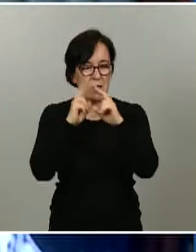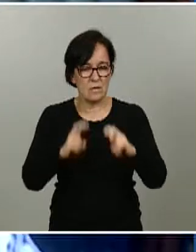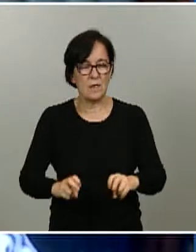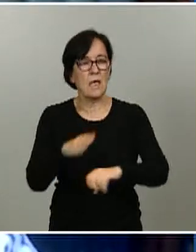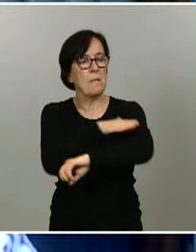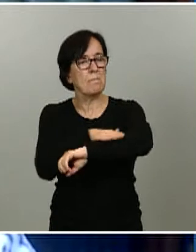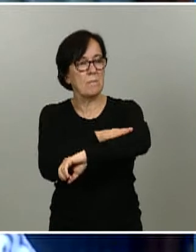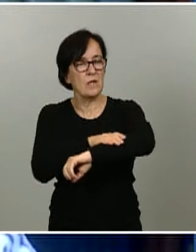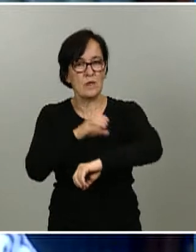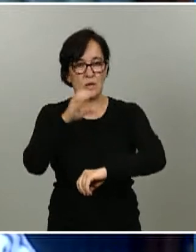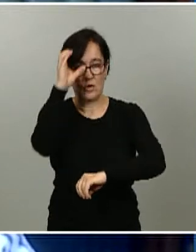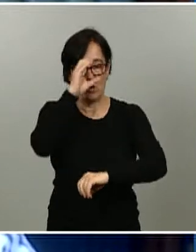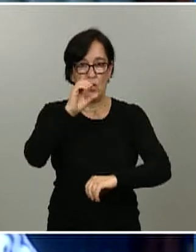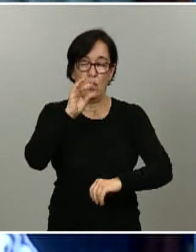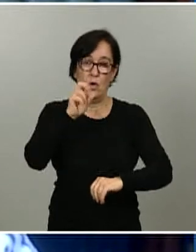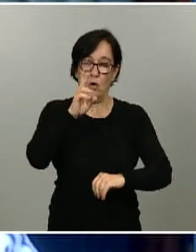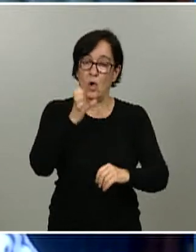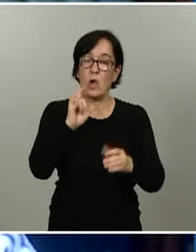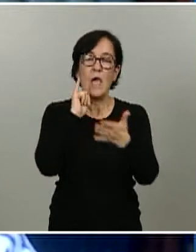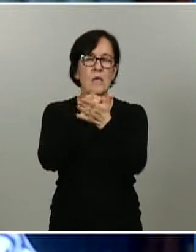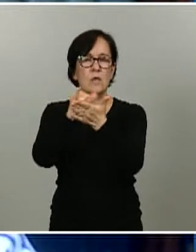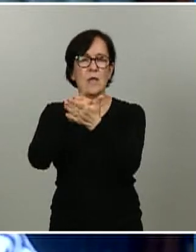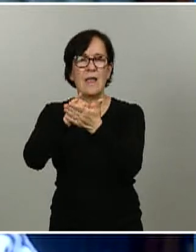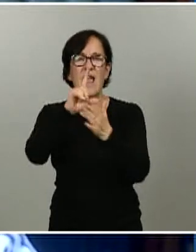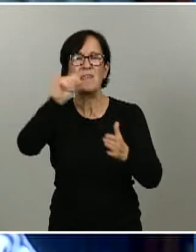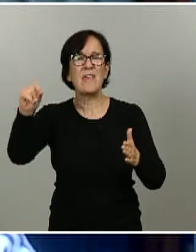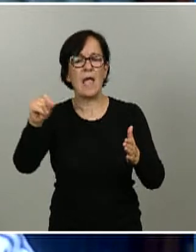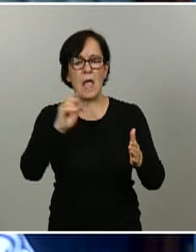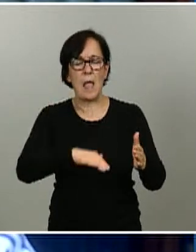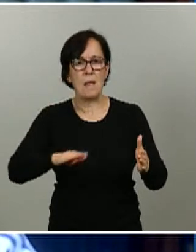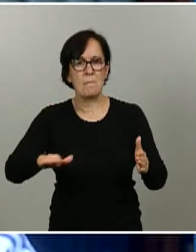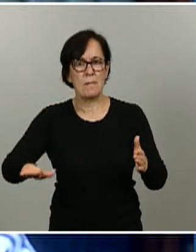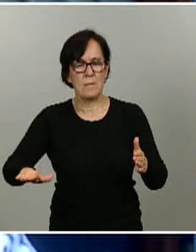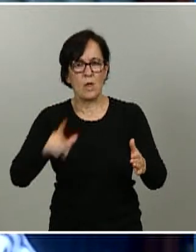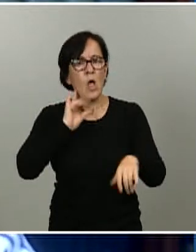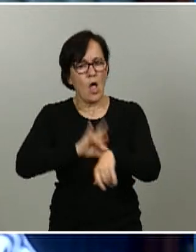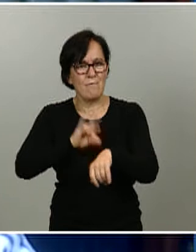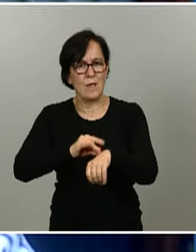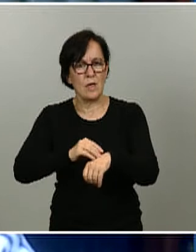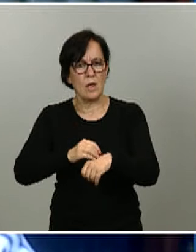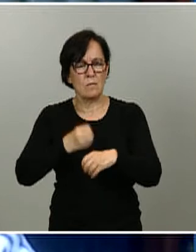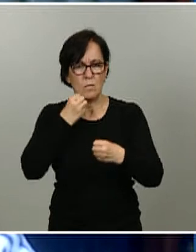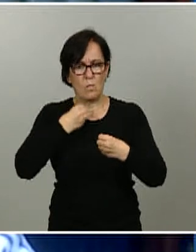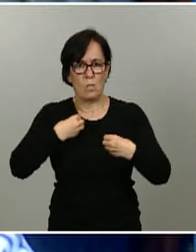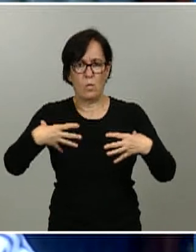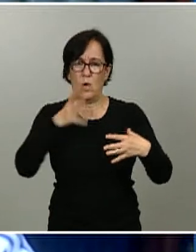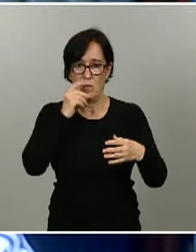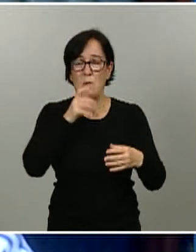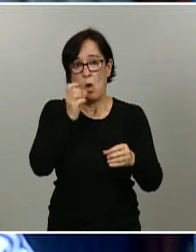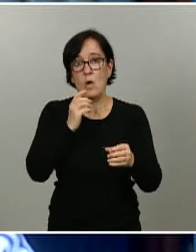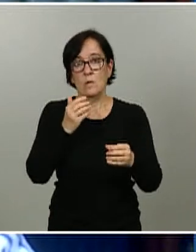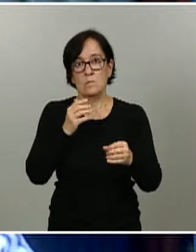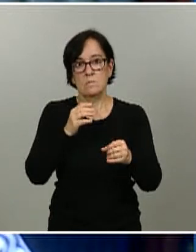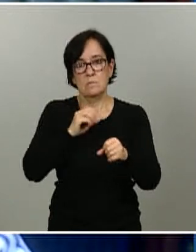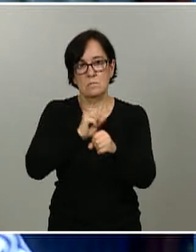en Nueva York se sabe que hay 100 menores que padecen una enfermedad inflamatoria derivada del COVID-19 y tres